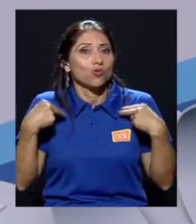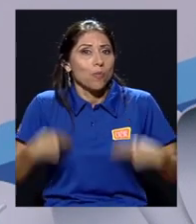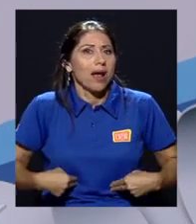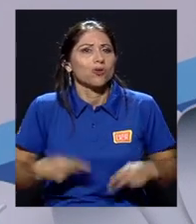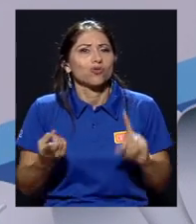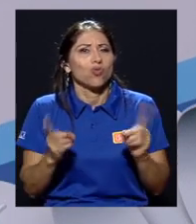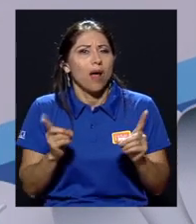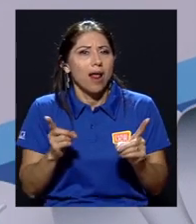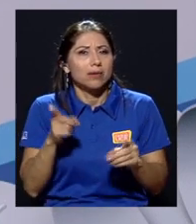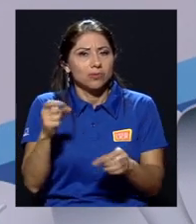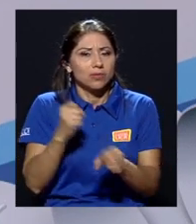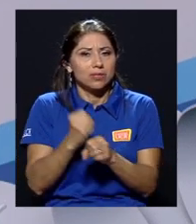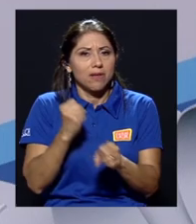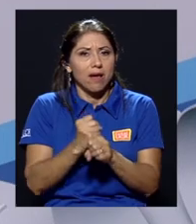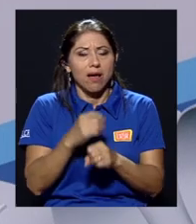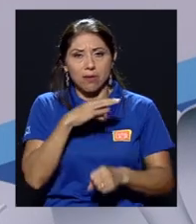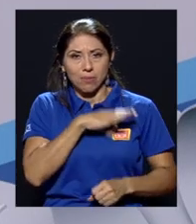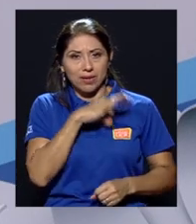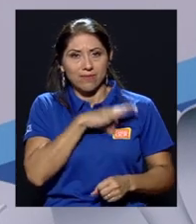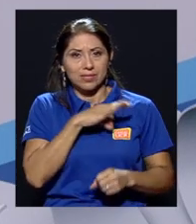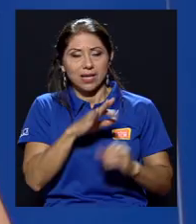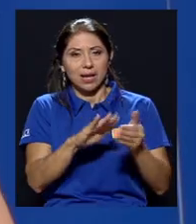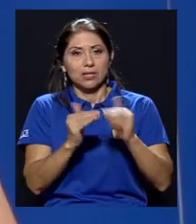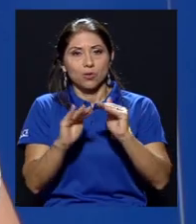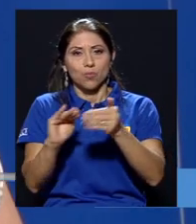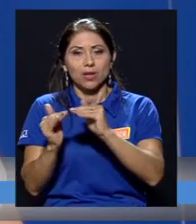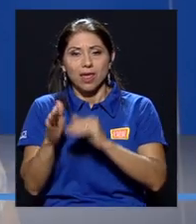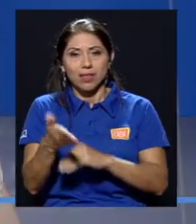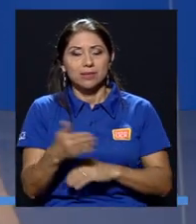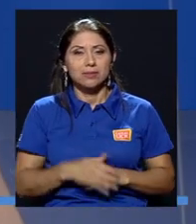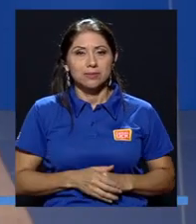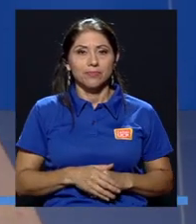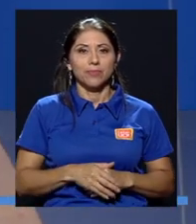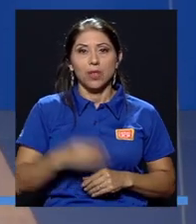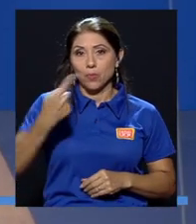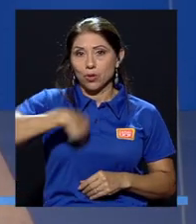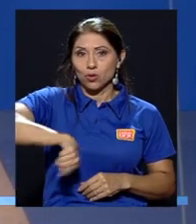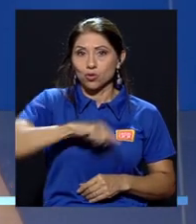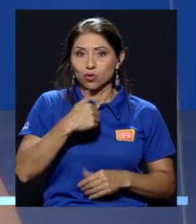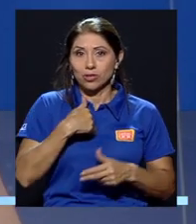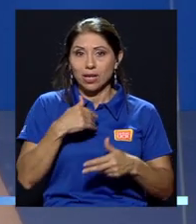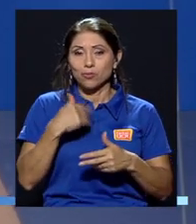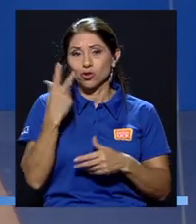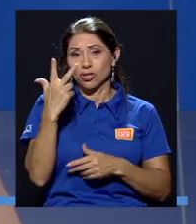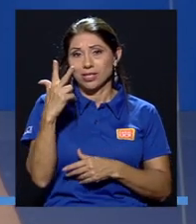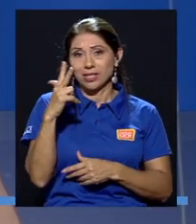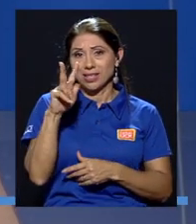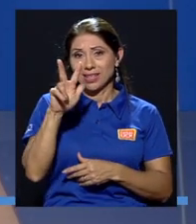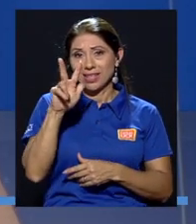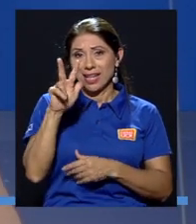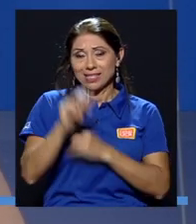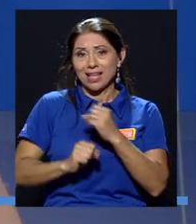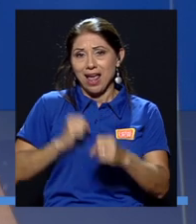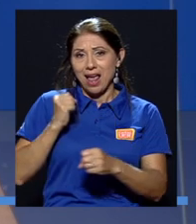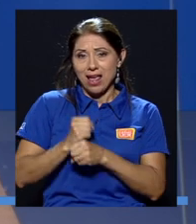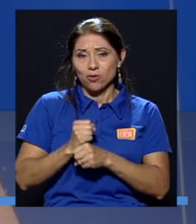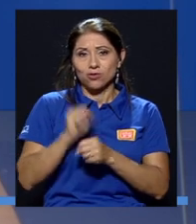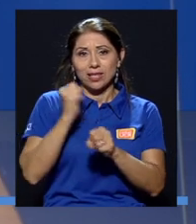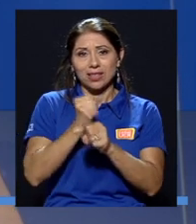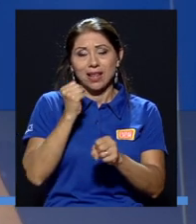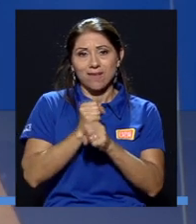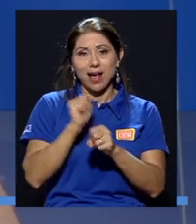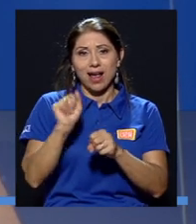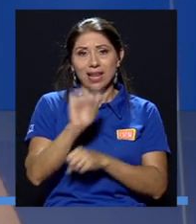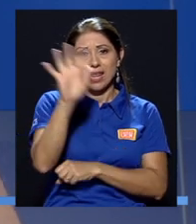ayudan y benefician, ¿verdad?, de estas comunidades. Bueno, nosotras tenemos tres años de trabajar en el Caribe Sur.